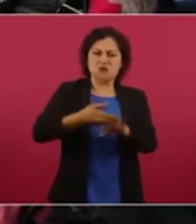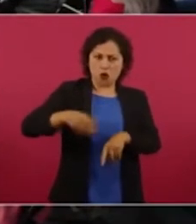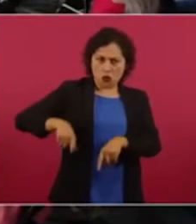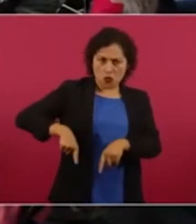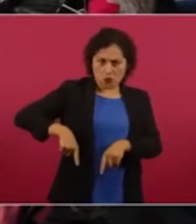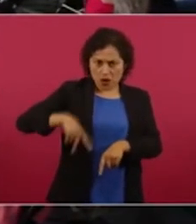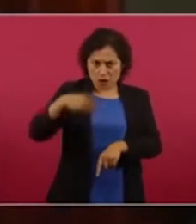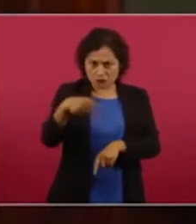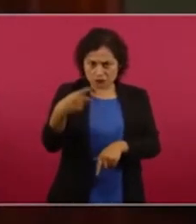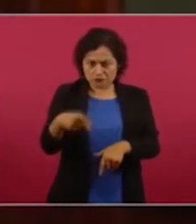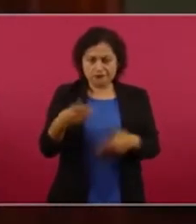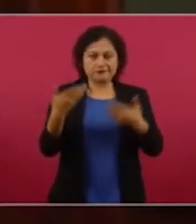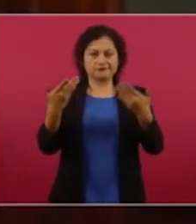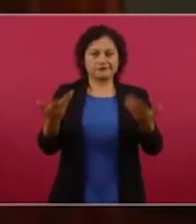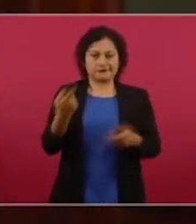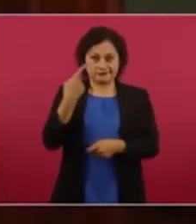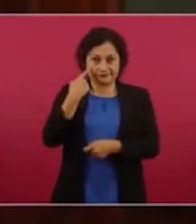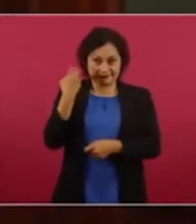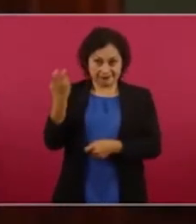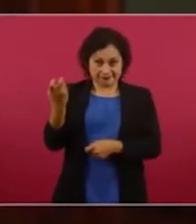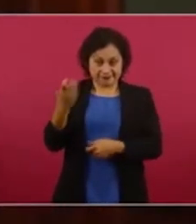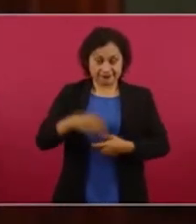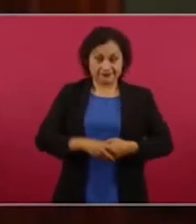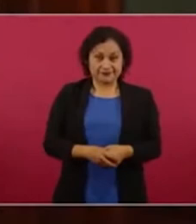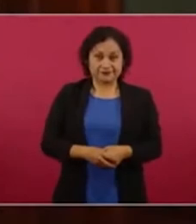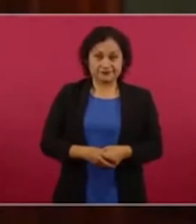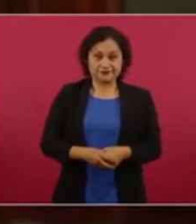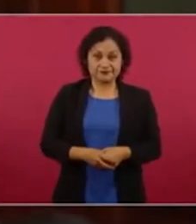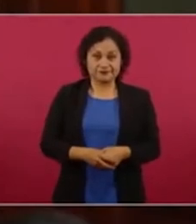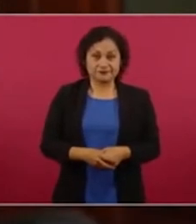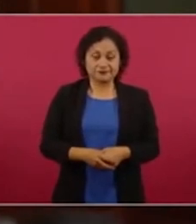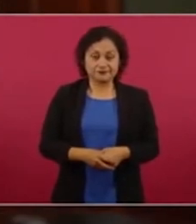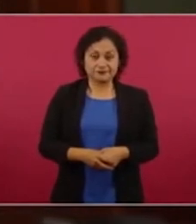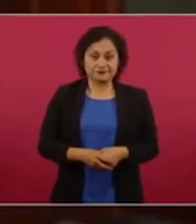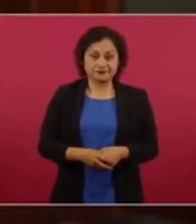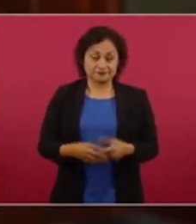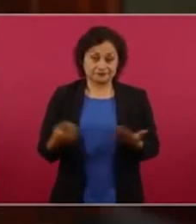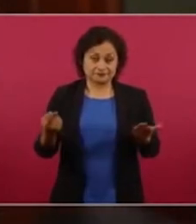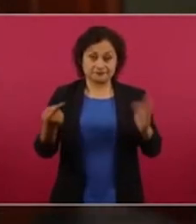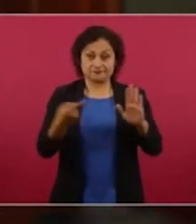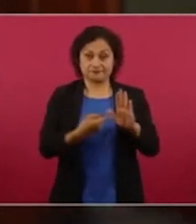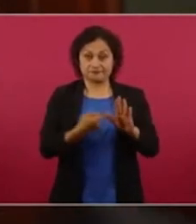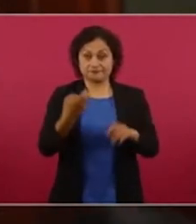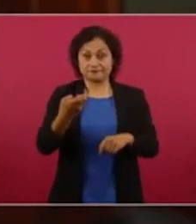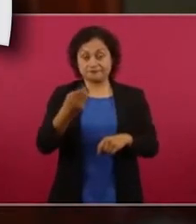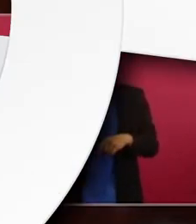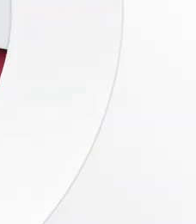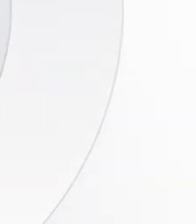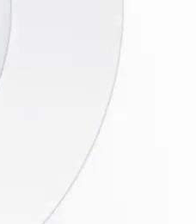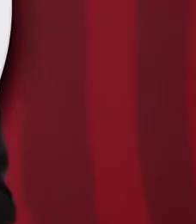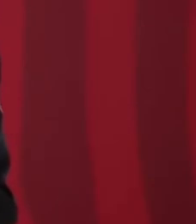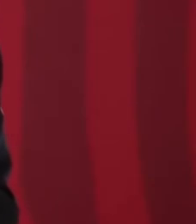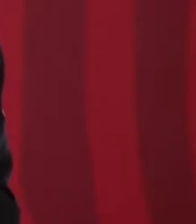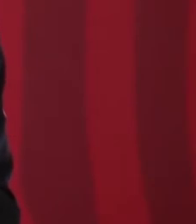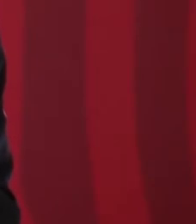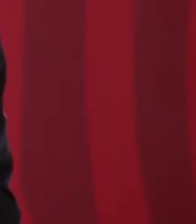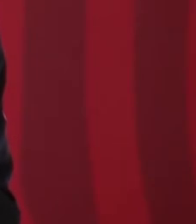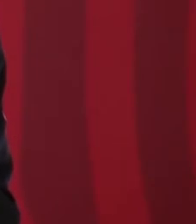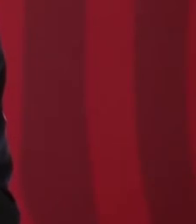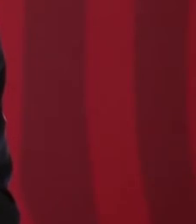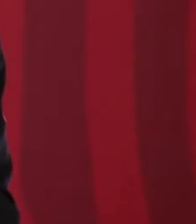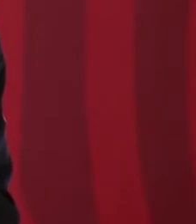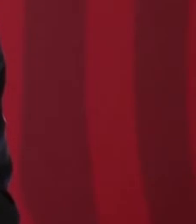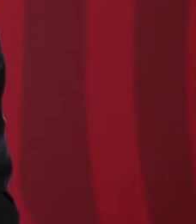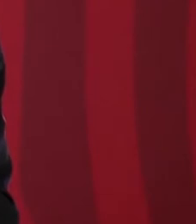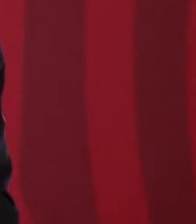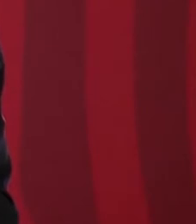señor presidente del proceso que les recomiendo a todos los jóvenes con una de